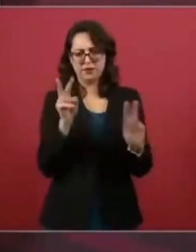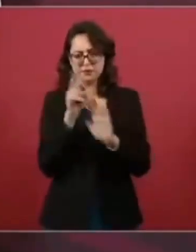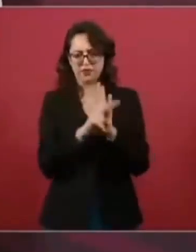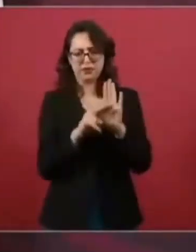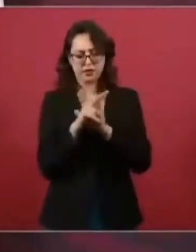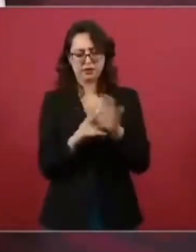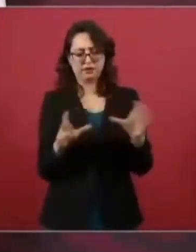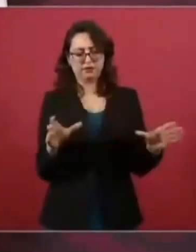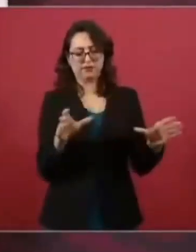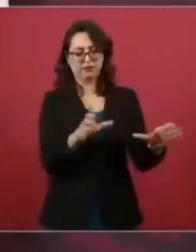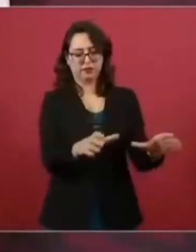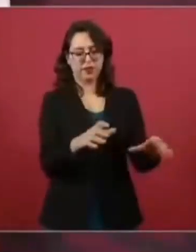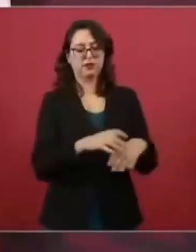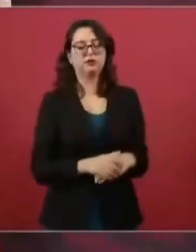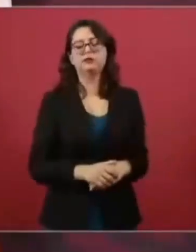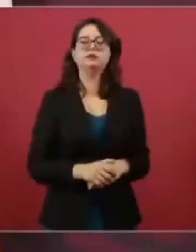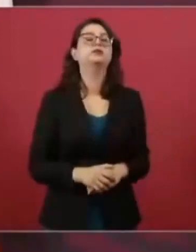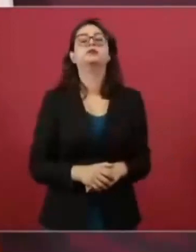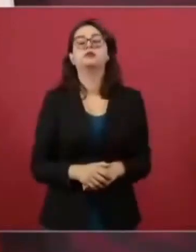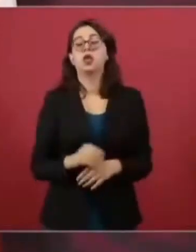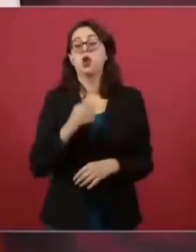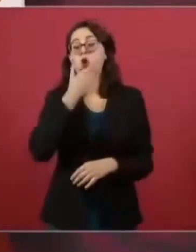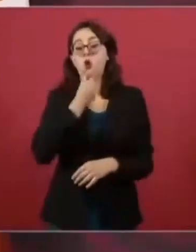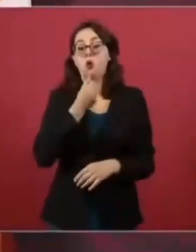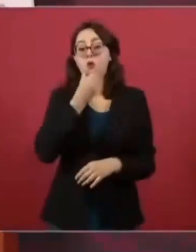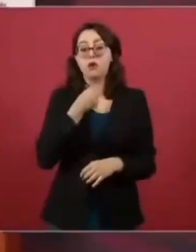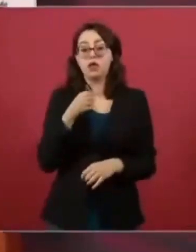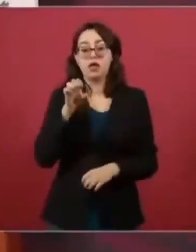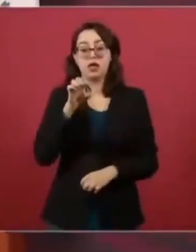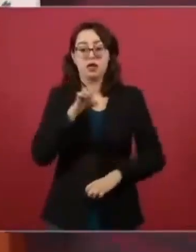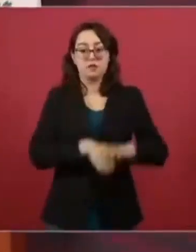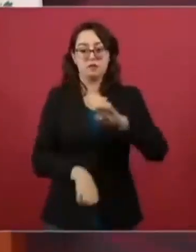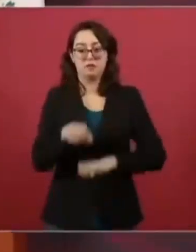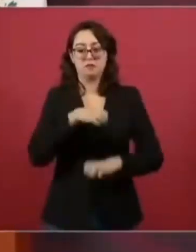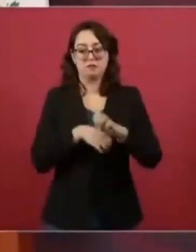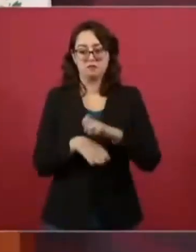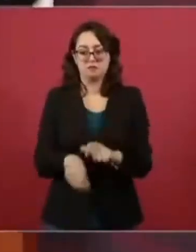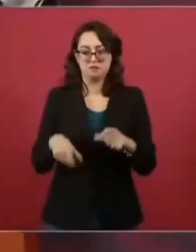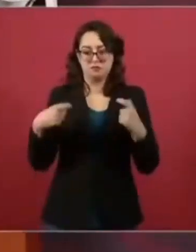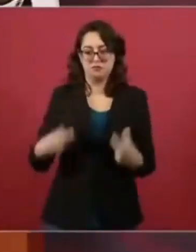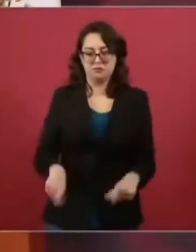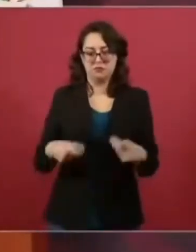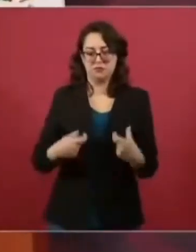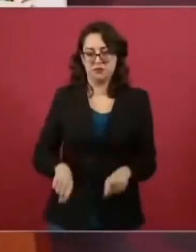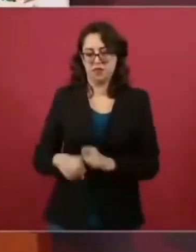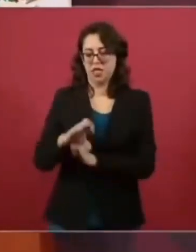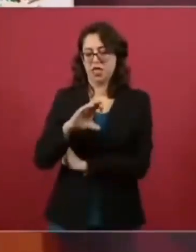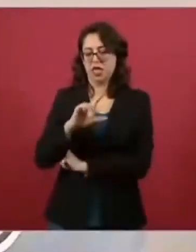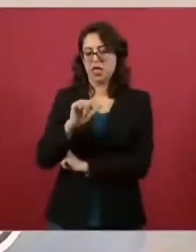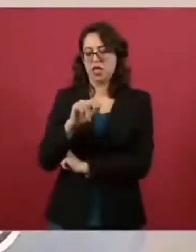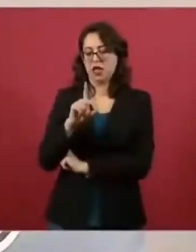Y de ahí salió lo de Xochitl Galvez.